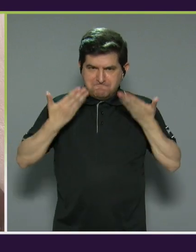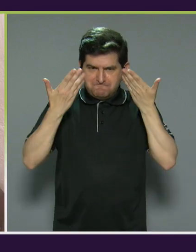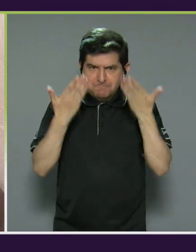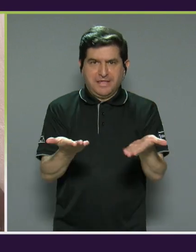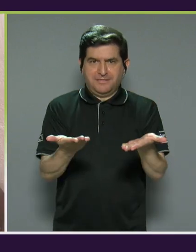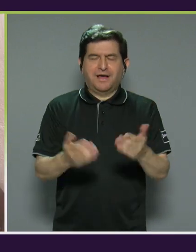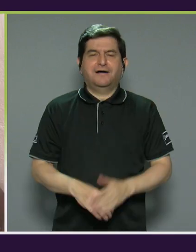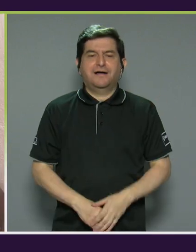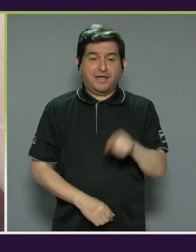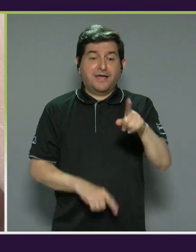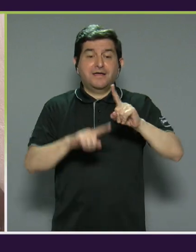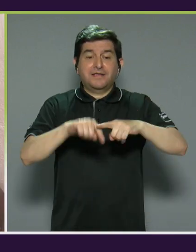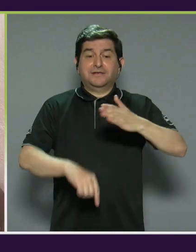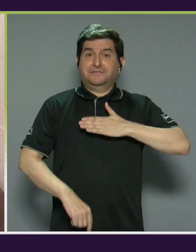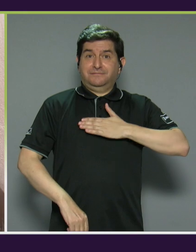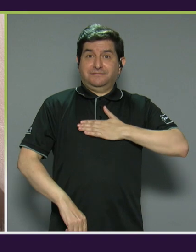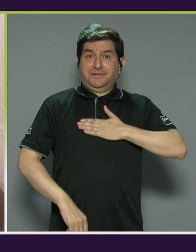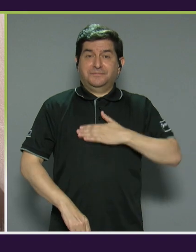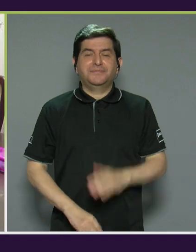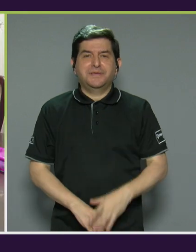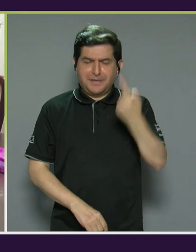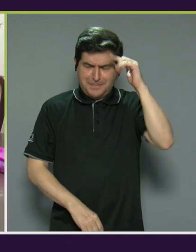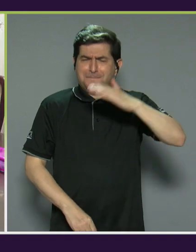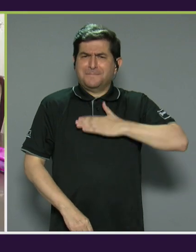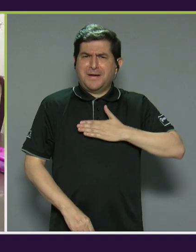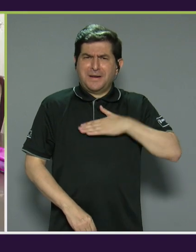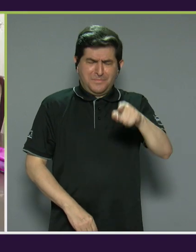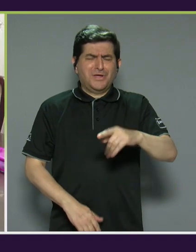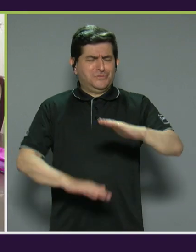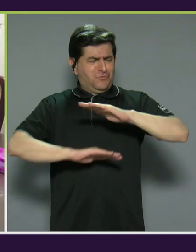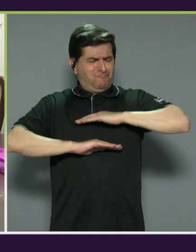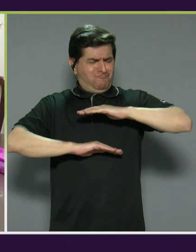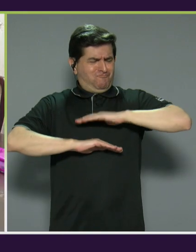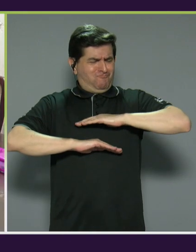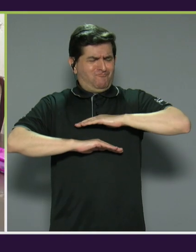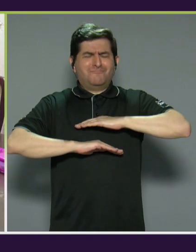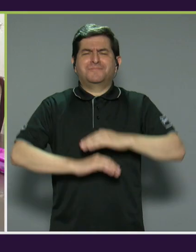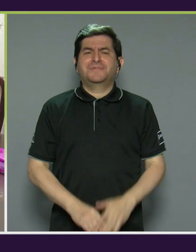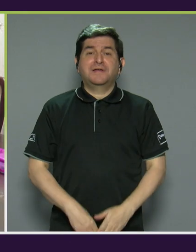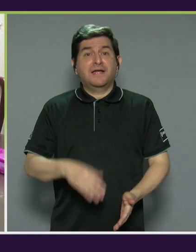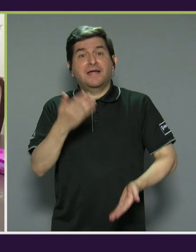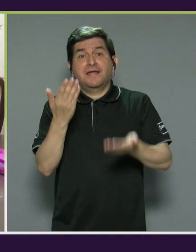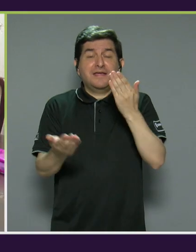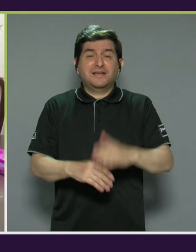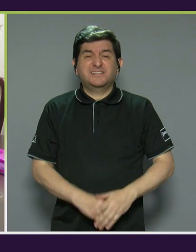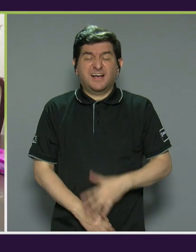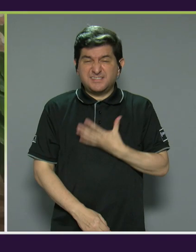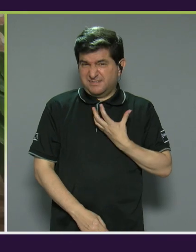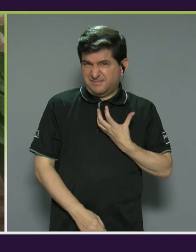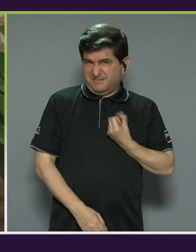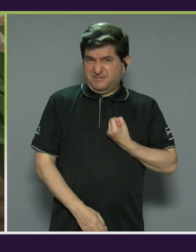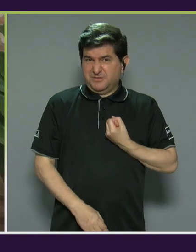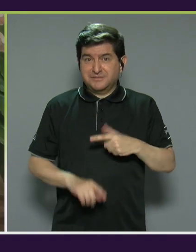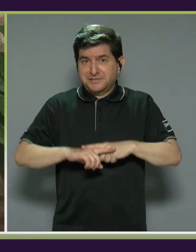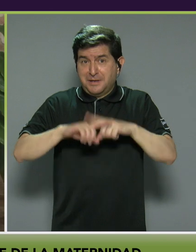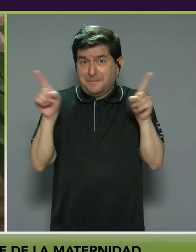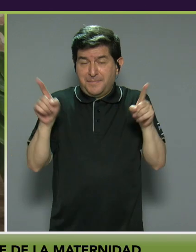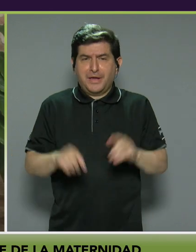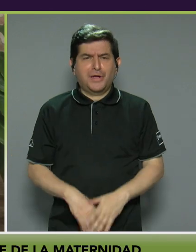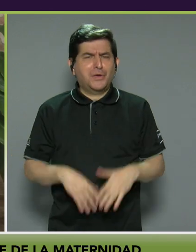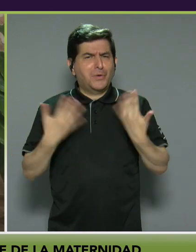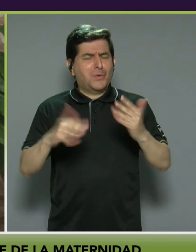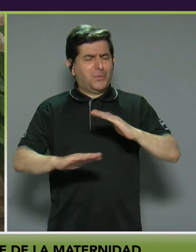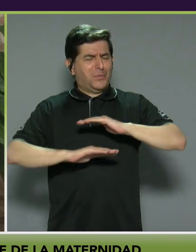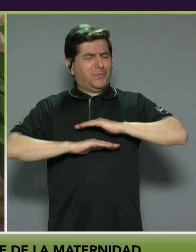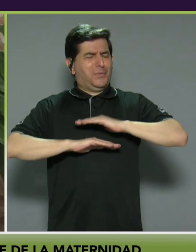y ellas dependen de mí. Y para mí eso es sumamente satisfactorio y quizás sea un poco egoísta, pero es sumamente